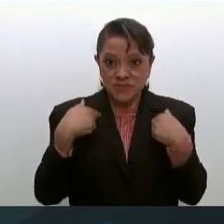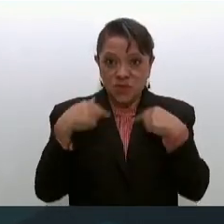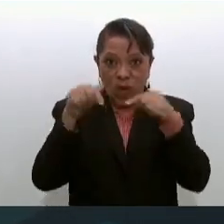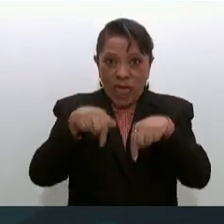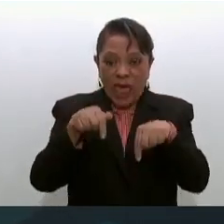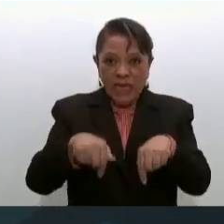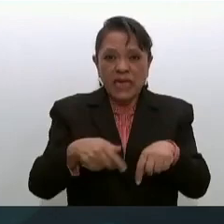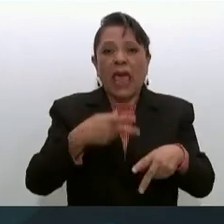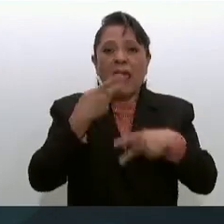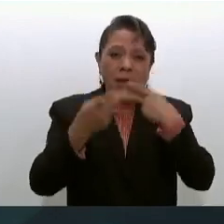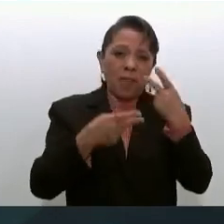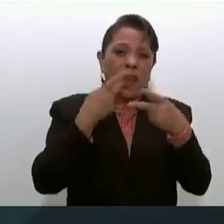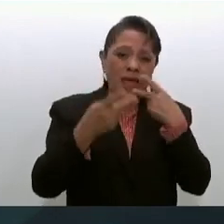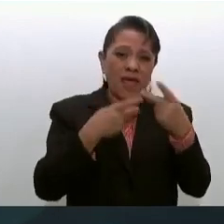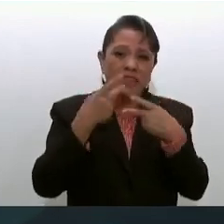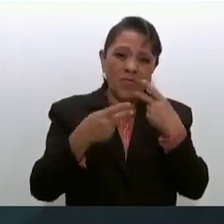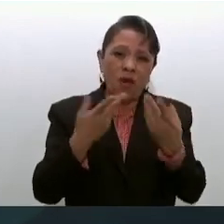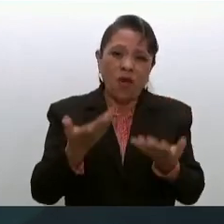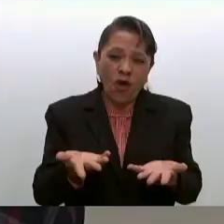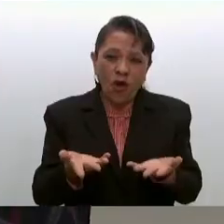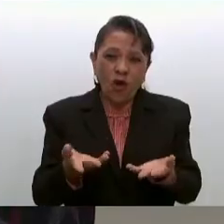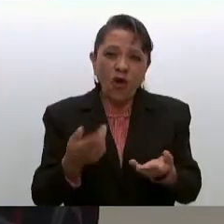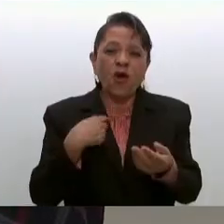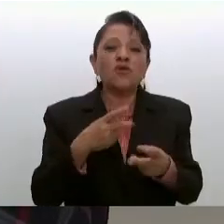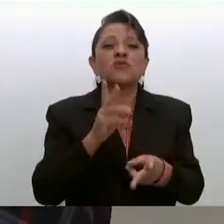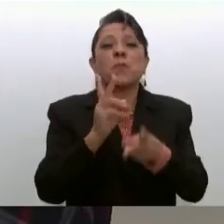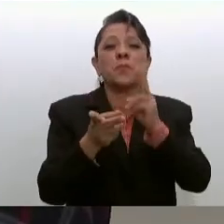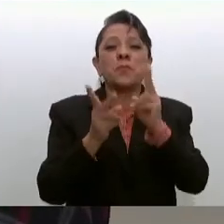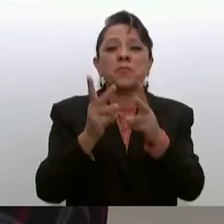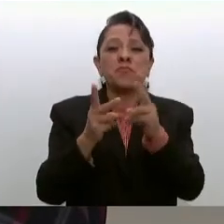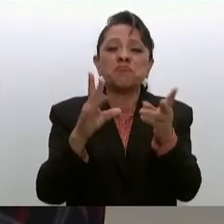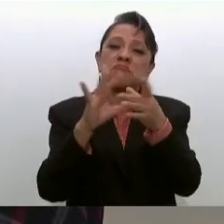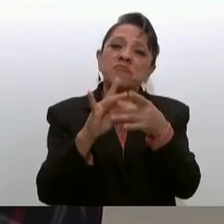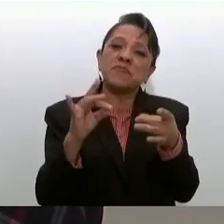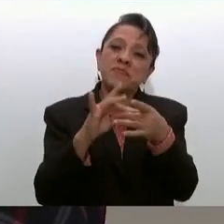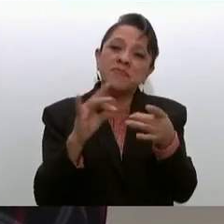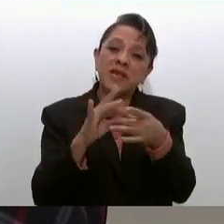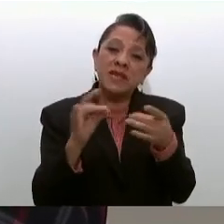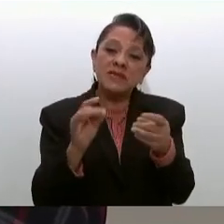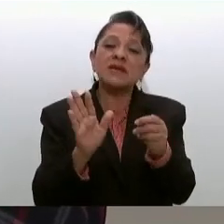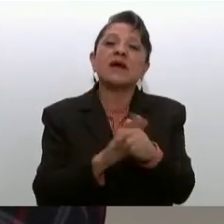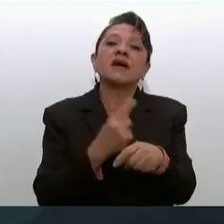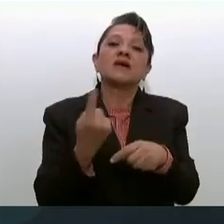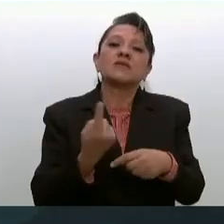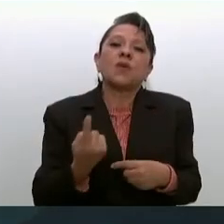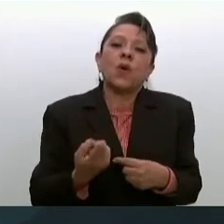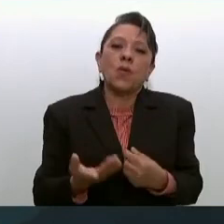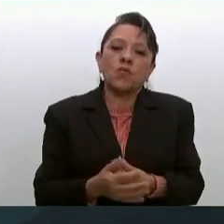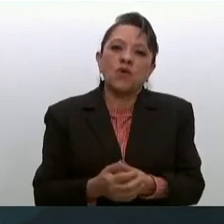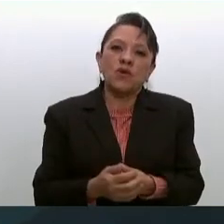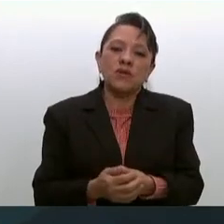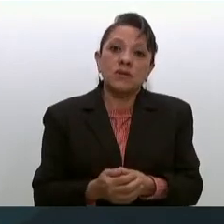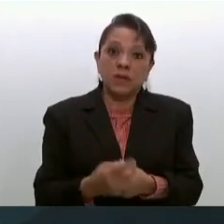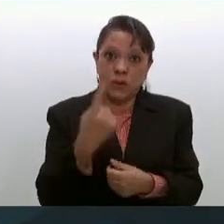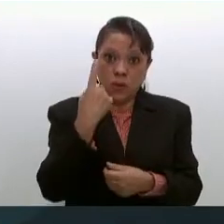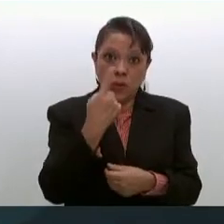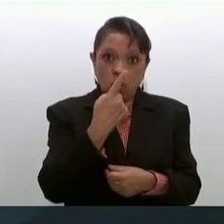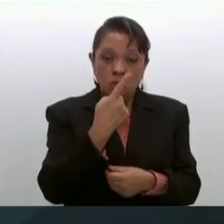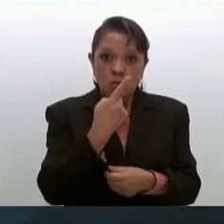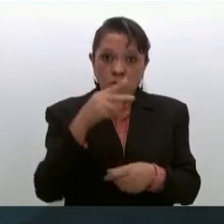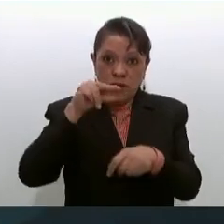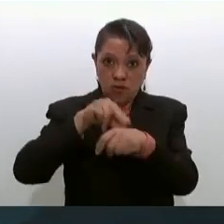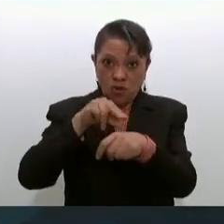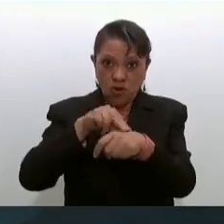hablándoles estoy contándolo porque un médico de